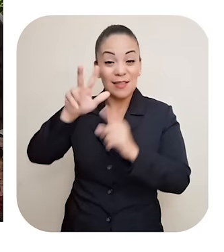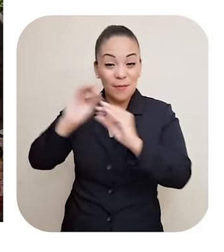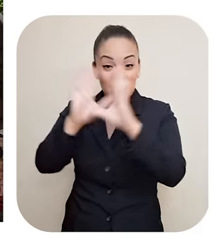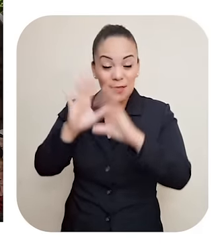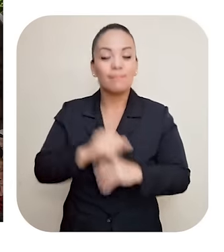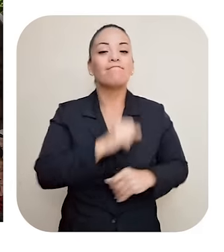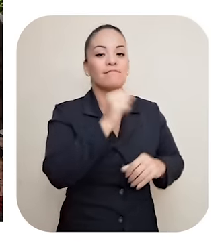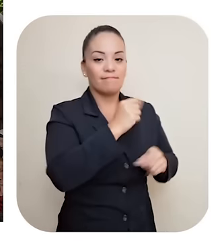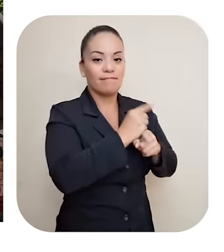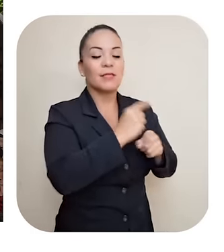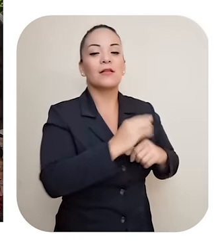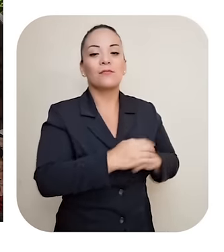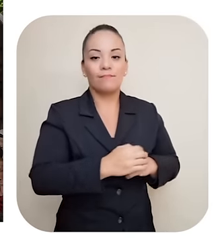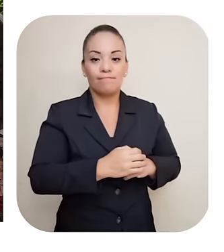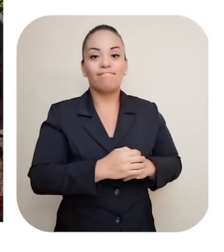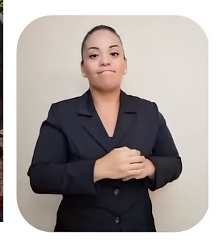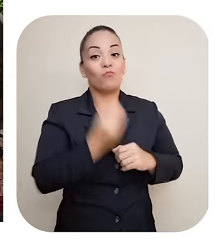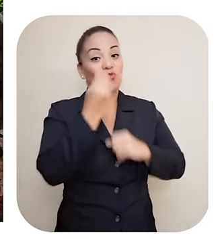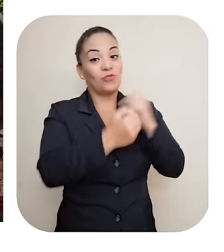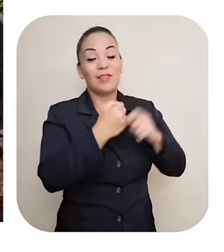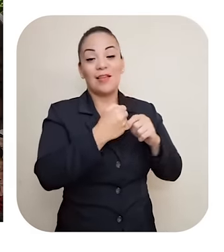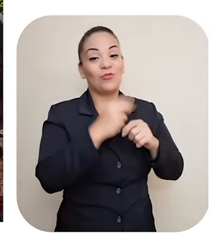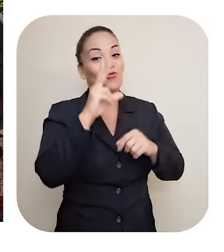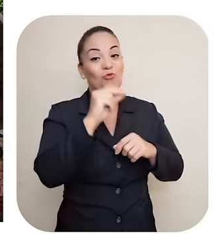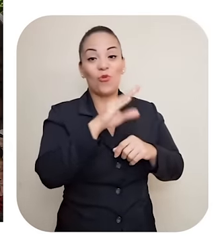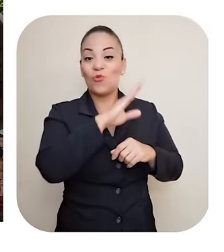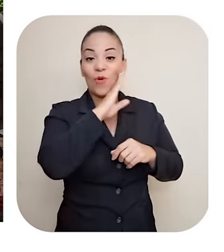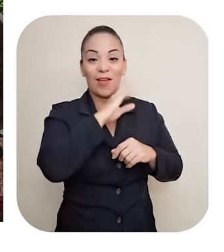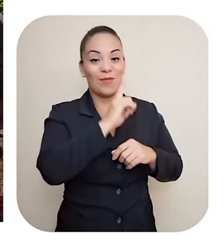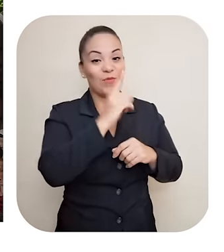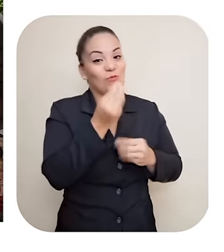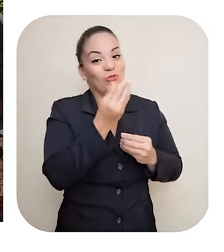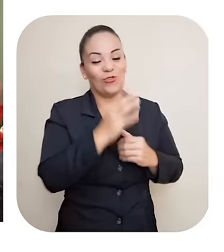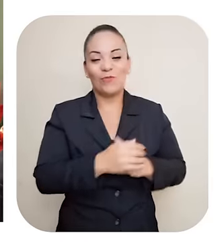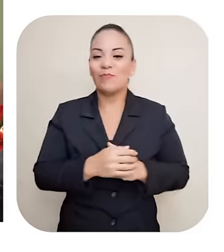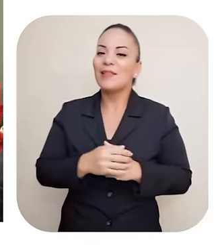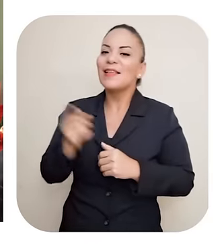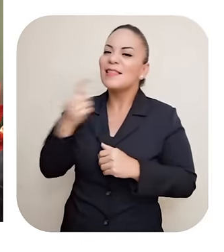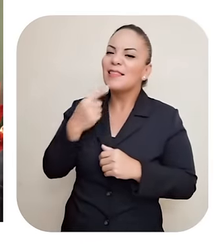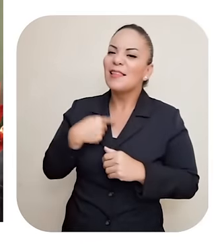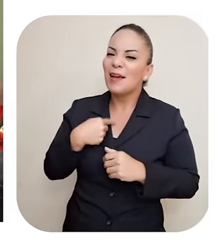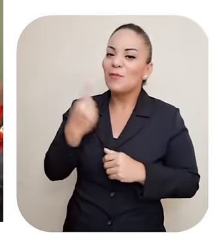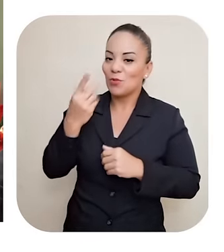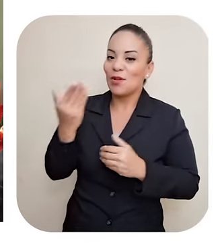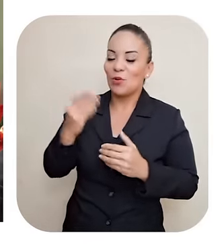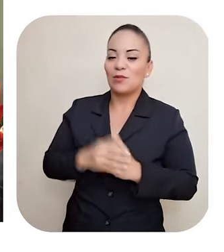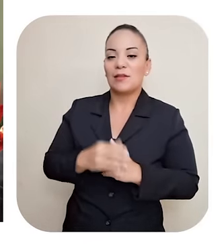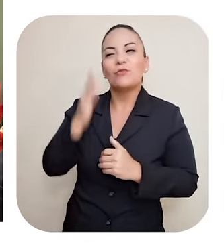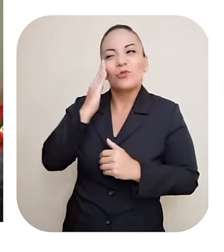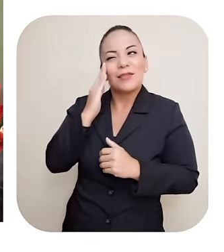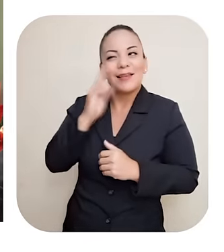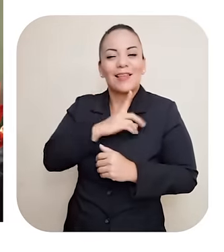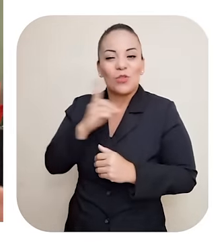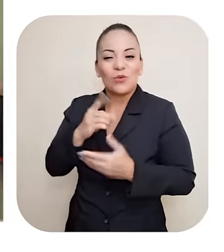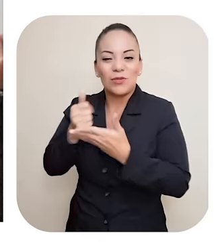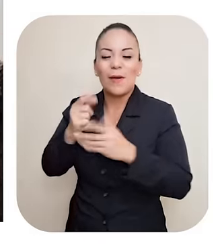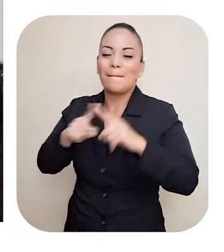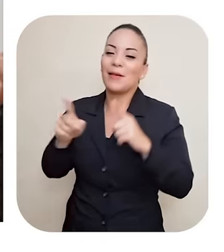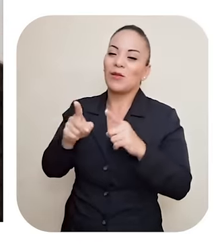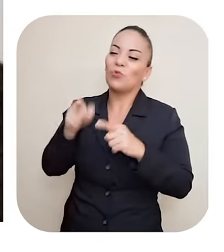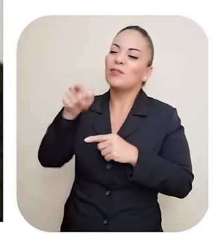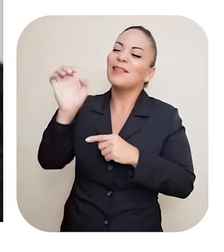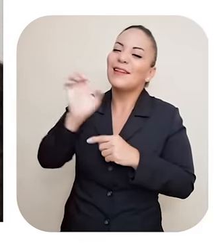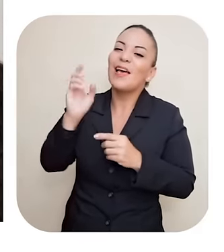años no me cuesto antes A veces paso recto Y dígame una cosa Yo sé que me va a decir Que de Dios ¿De dónde saca usted esa energía? Del